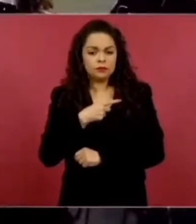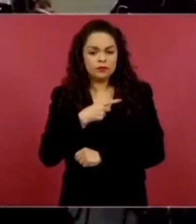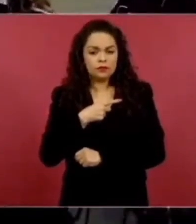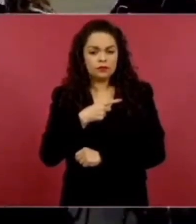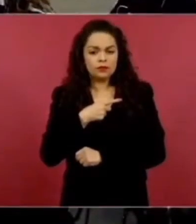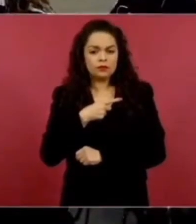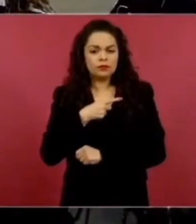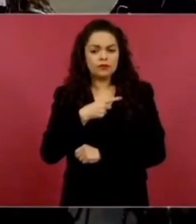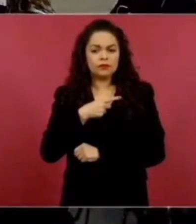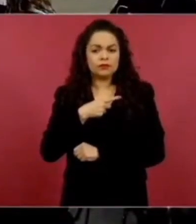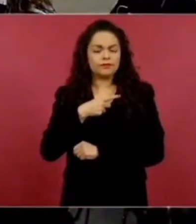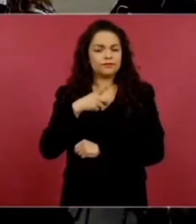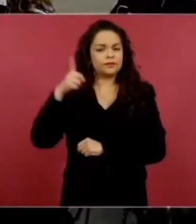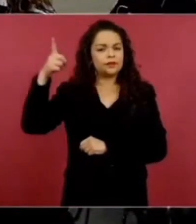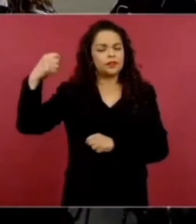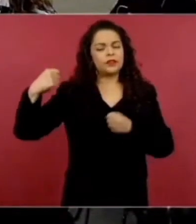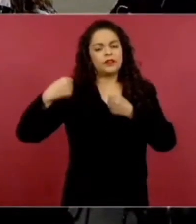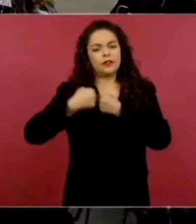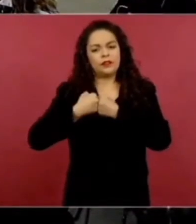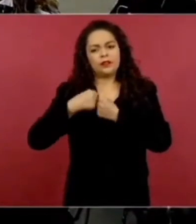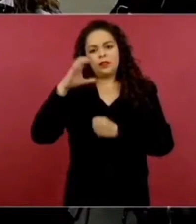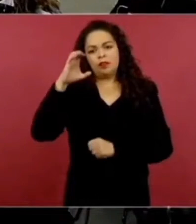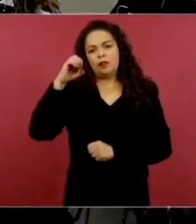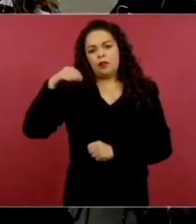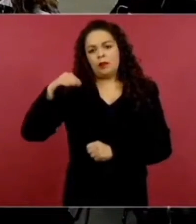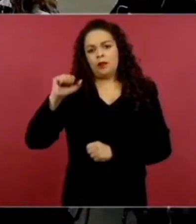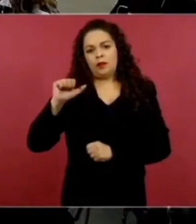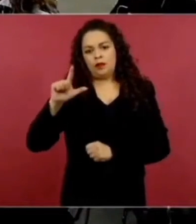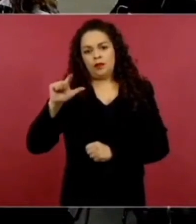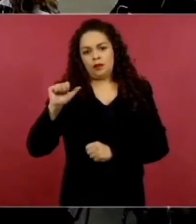frontera Comalapa. A ver,